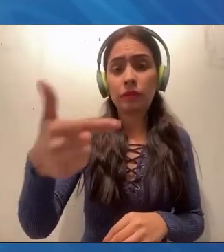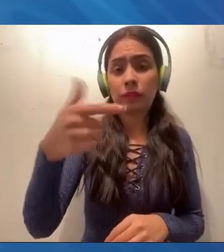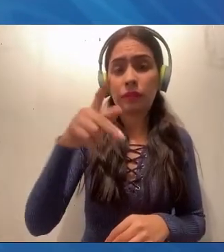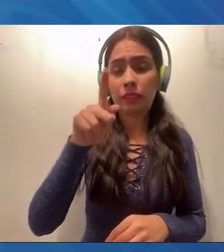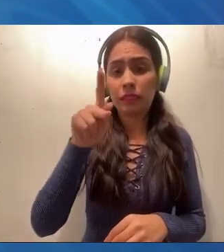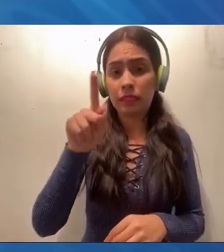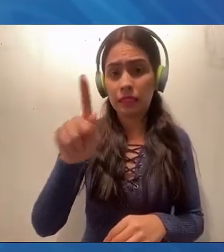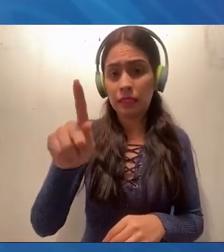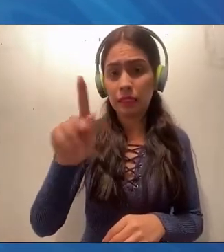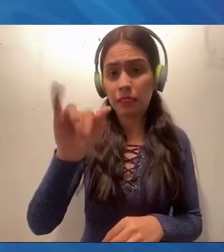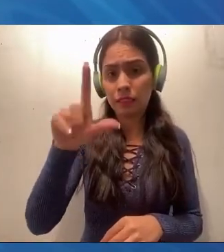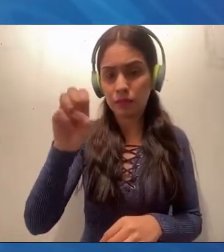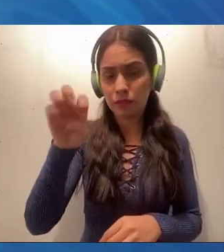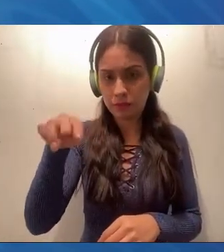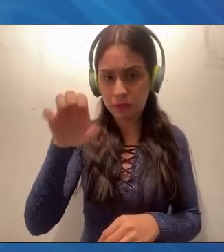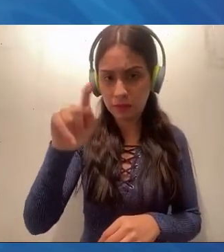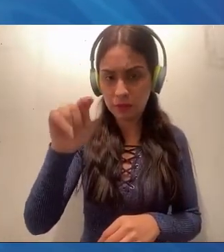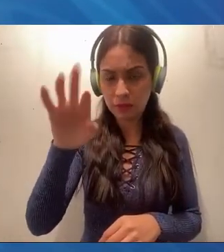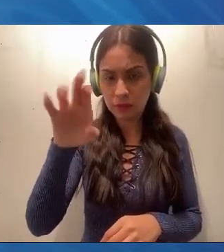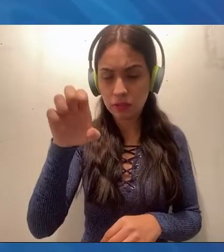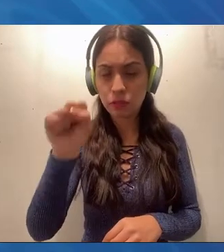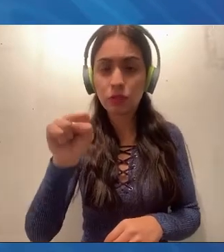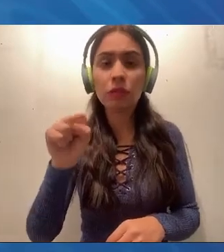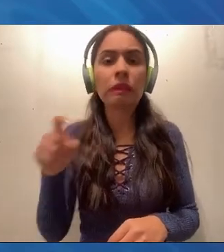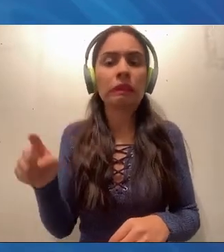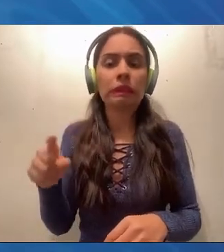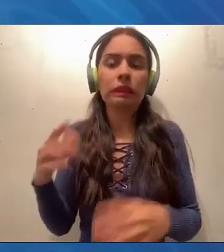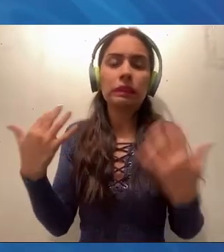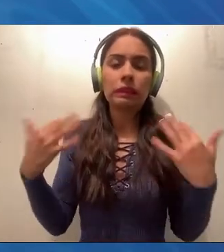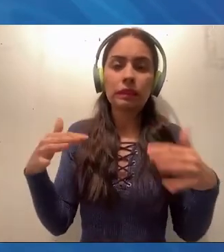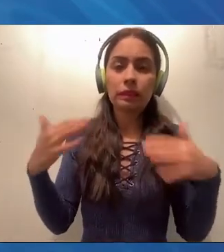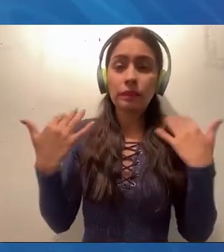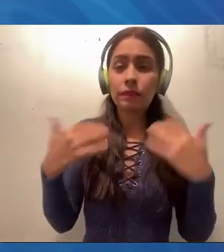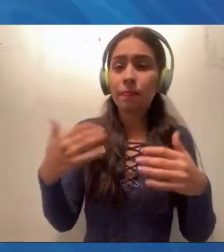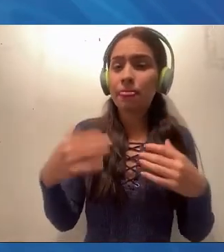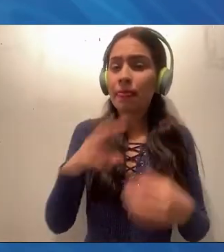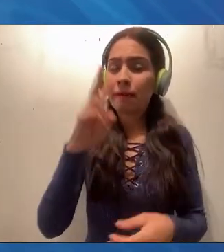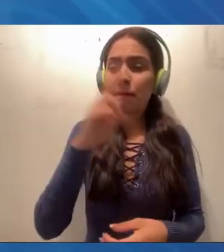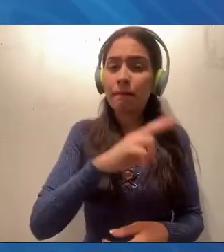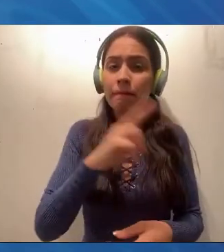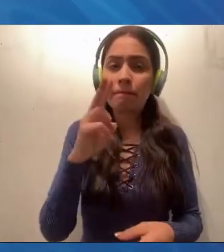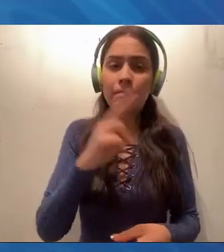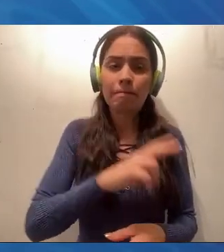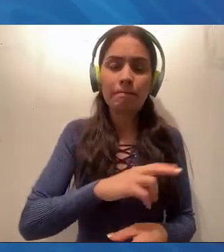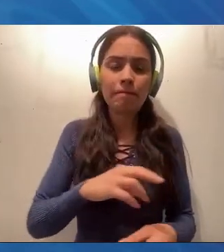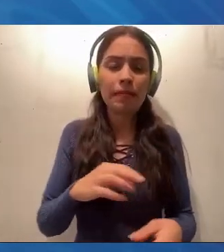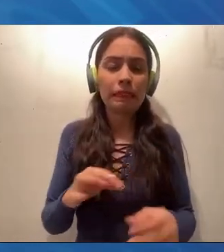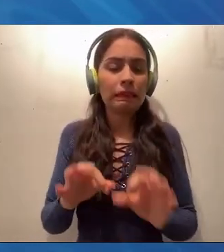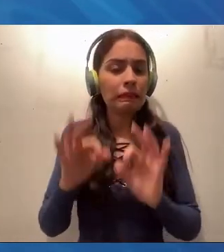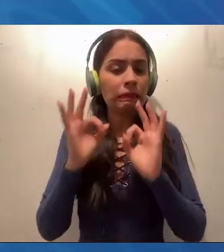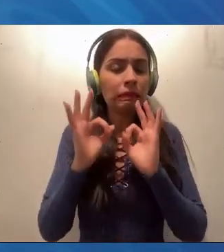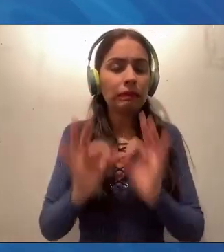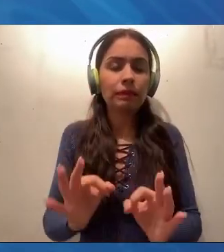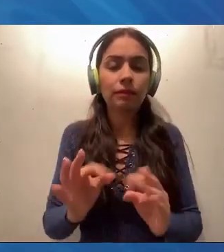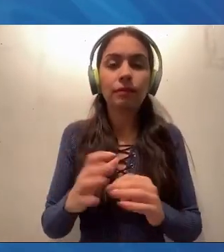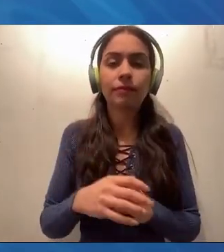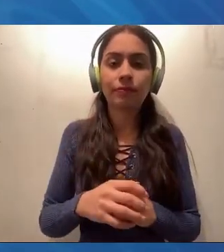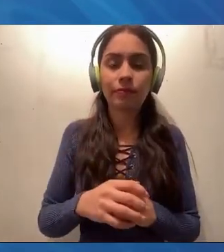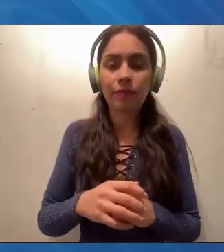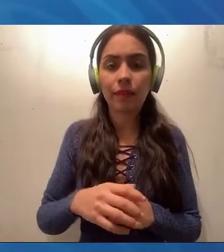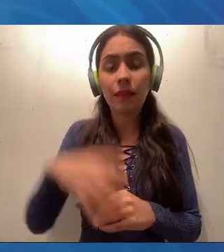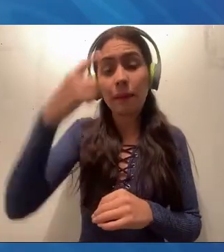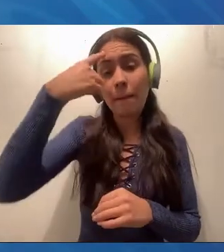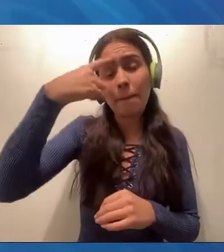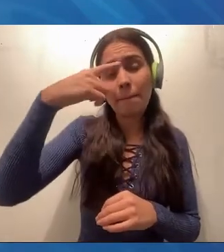va a mejorar, va a poder ofrecer también esta infraestructura para las empresas, para las escuelas, para quien desee conectarse posteriormente,